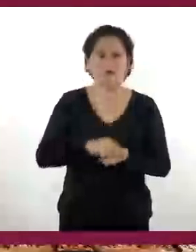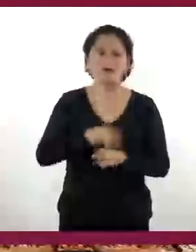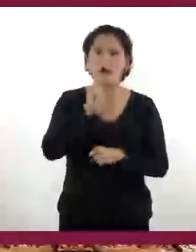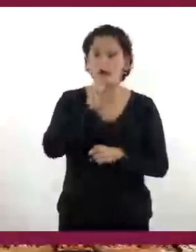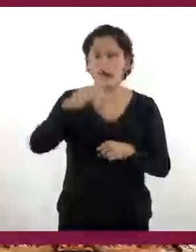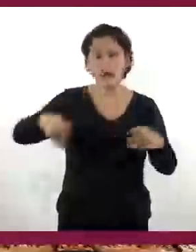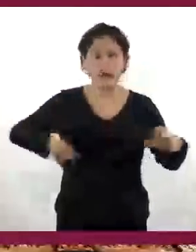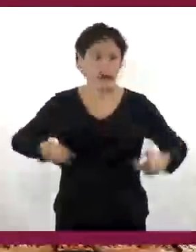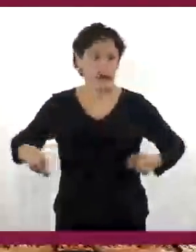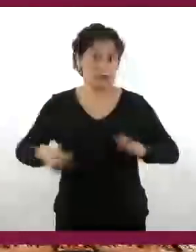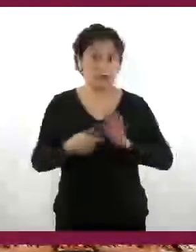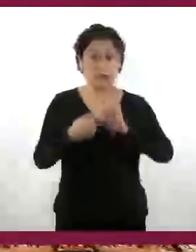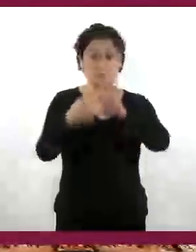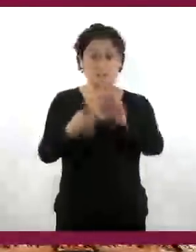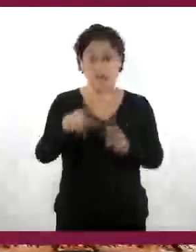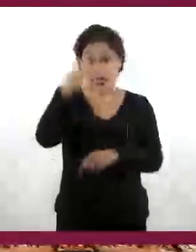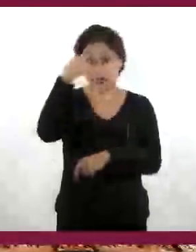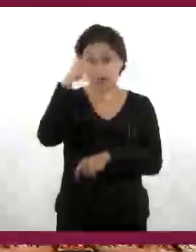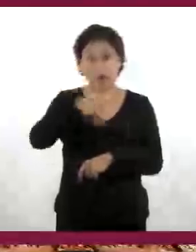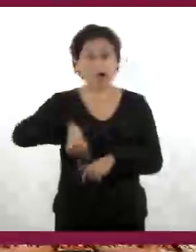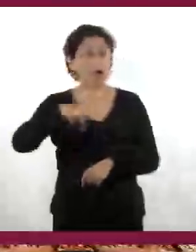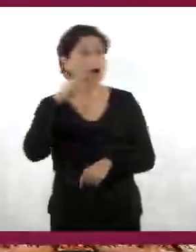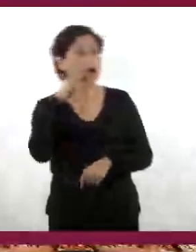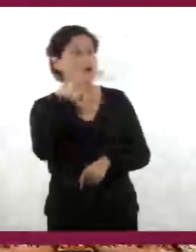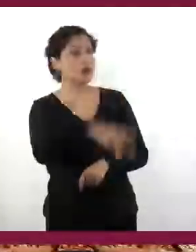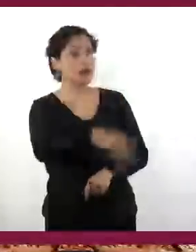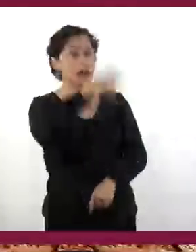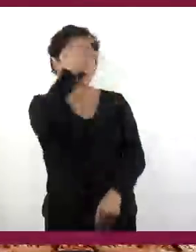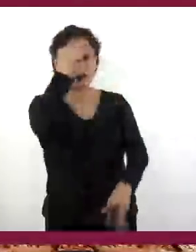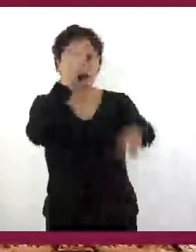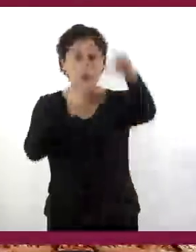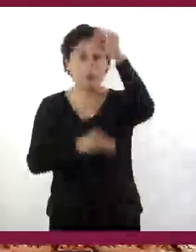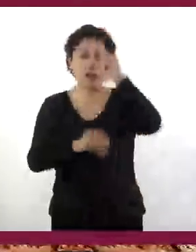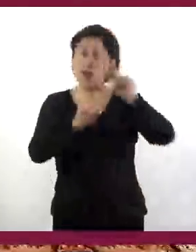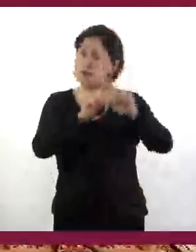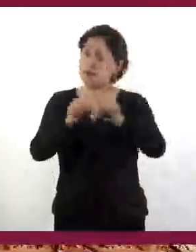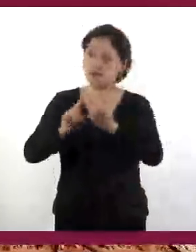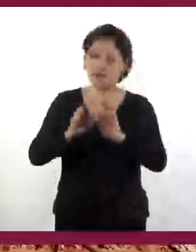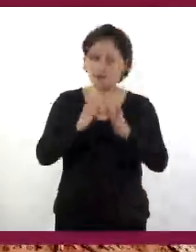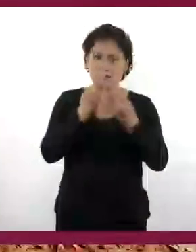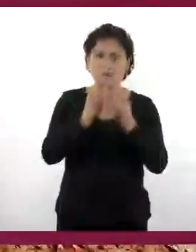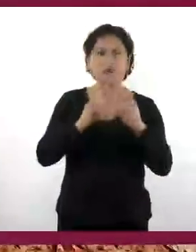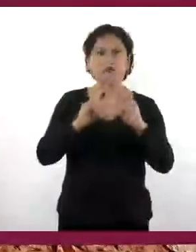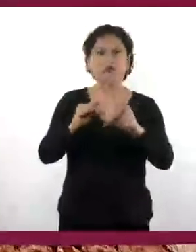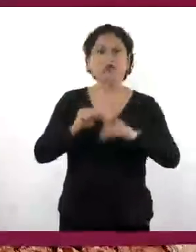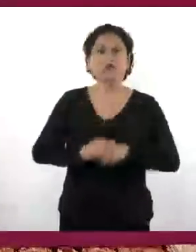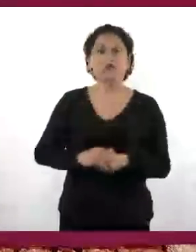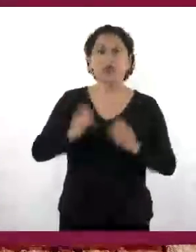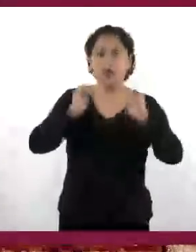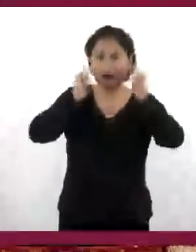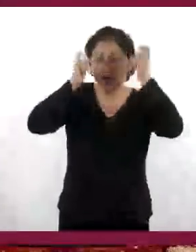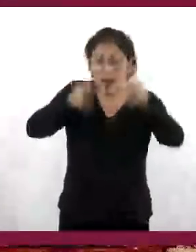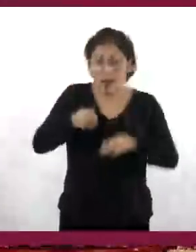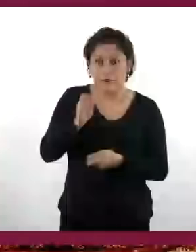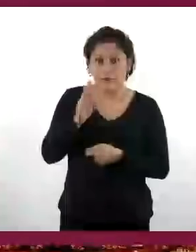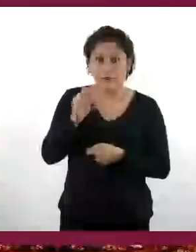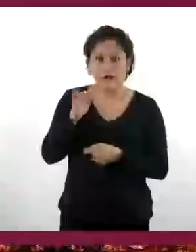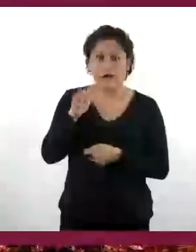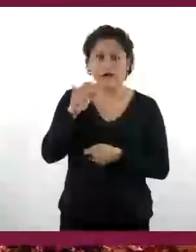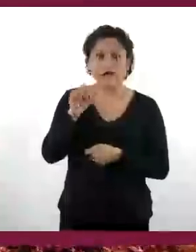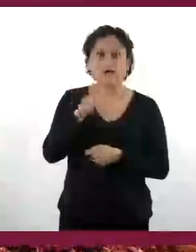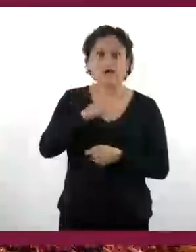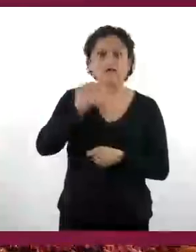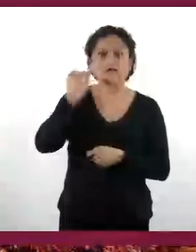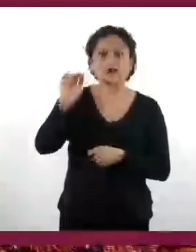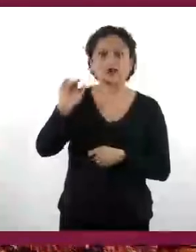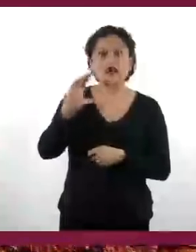musicales y otras prácticas artísticas. Para poder evangelizar, los frailes se apoyaron en los encomenderos y